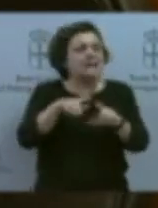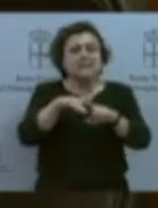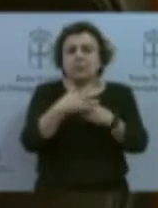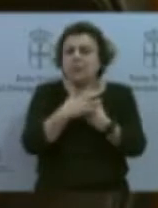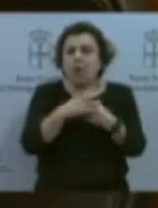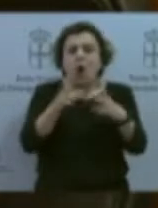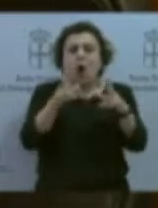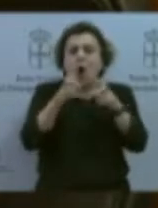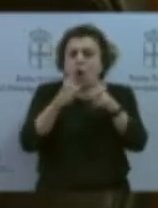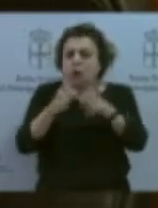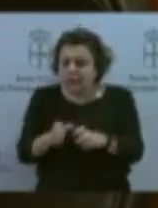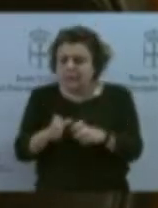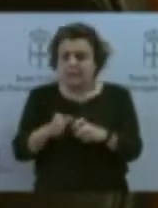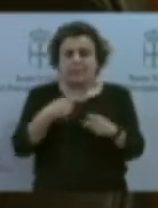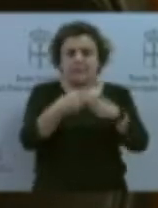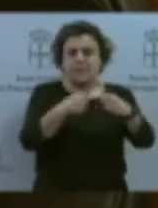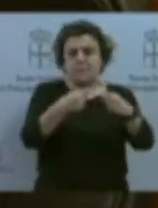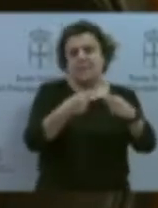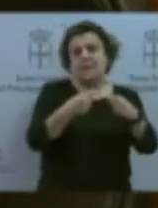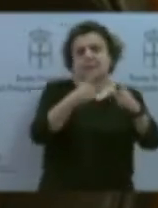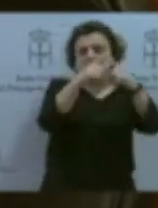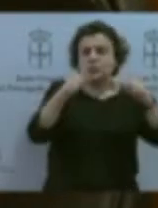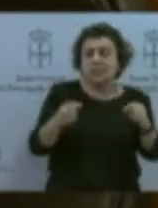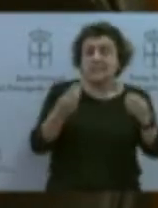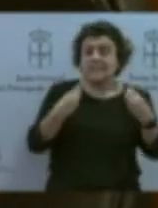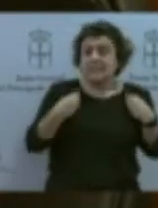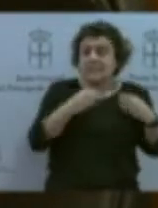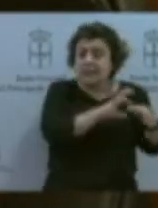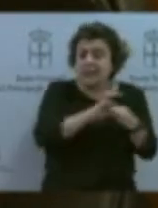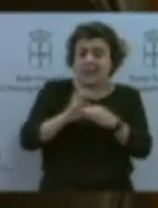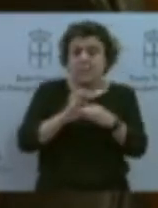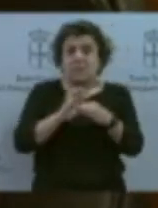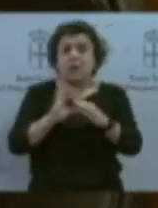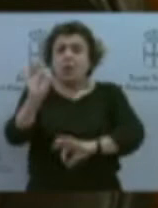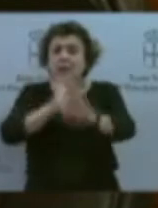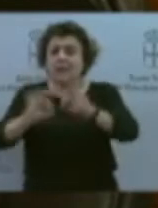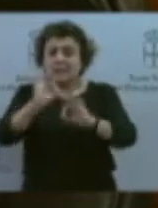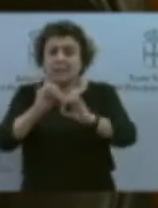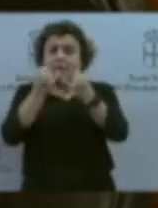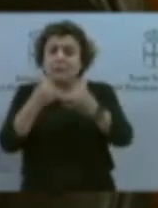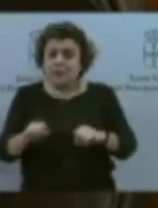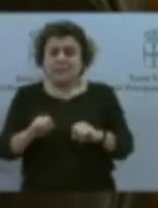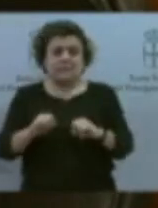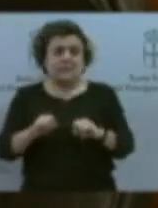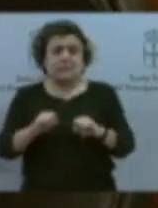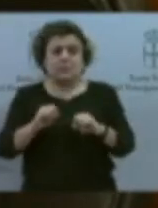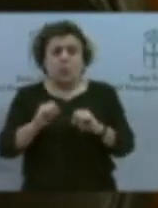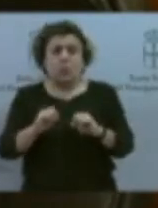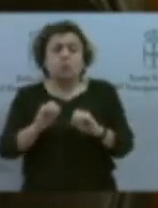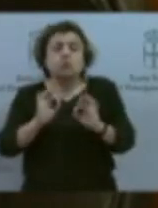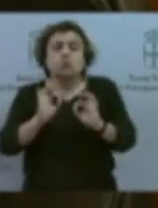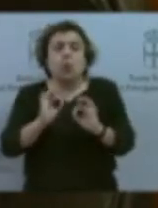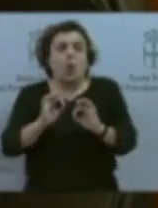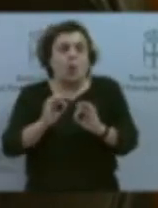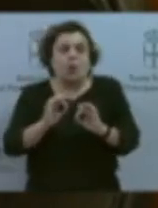viven de la organización de fiestas de Prau y de verbenes populares. Que ya hay tarde para casi todos, señora consellera. Que miles de familias,